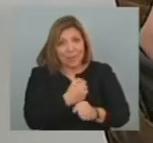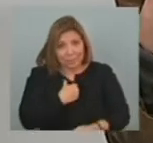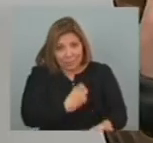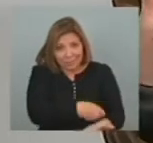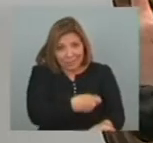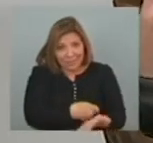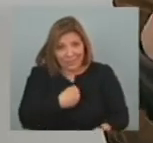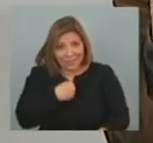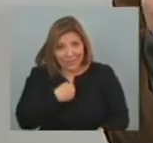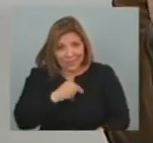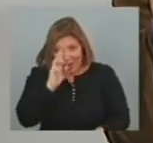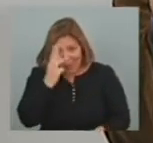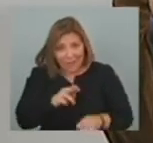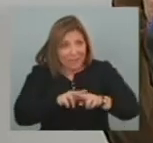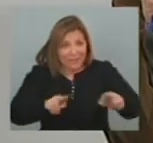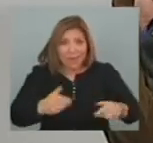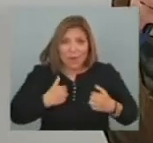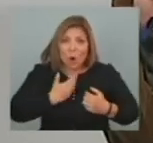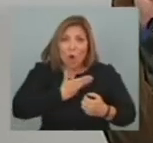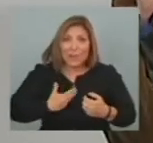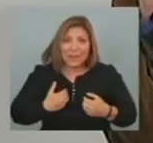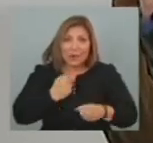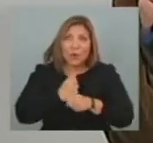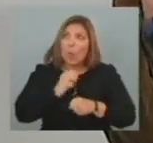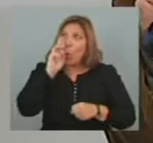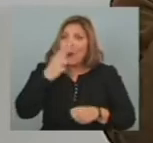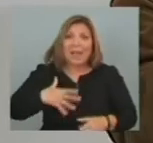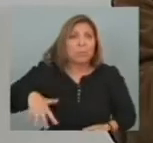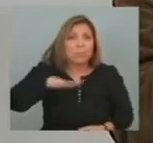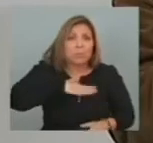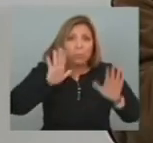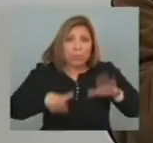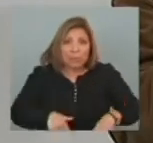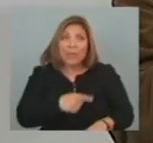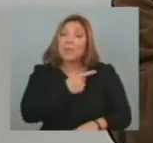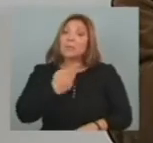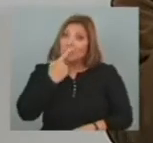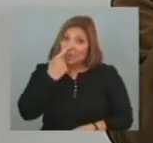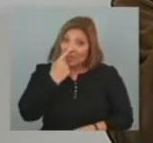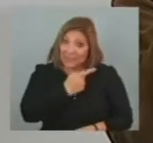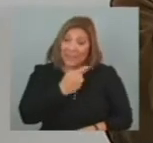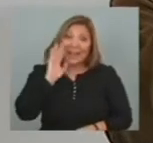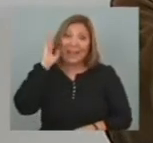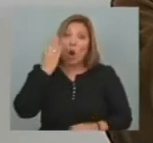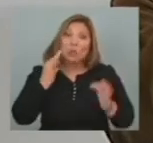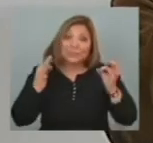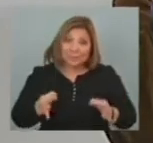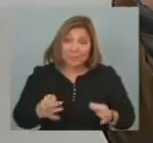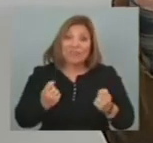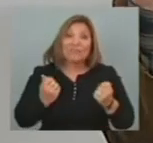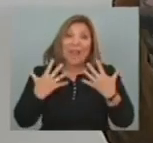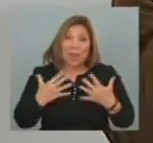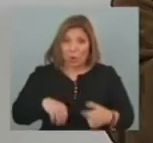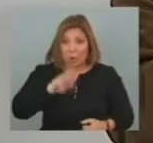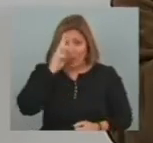Uruguay Mantuvo sus empresas Públicas Es un hecho Muy relevante Y es un gesto Político muy importante De la Presidenta Argentina De reconocer Ese valor en Uruguay Y yo